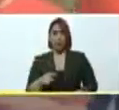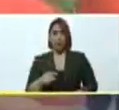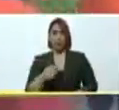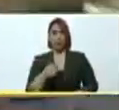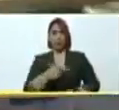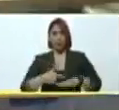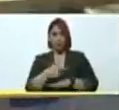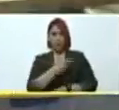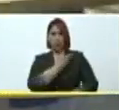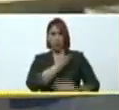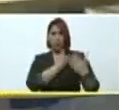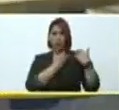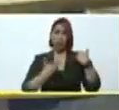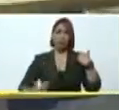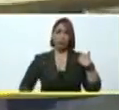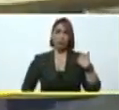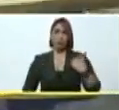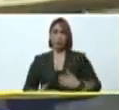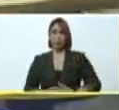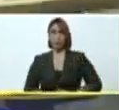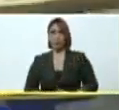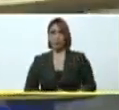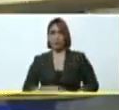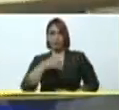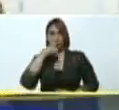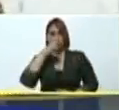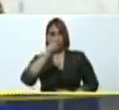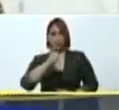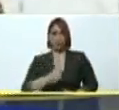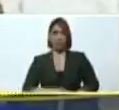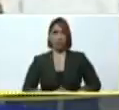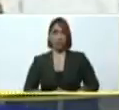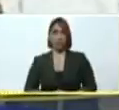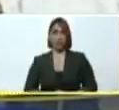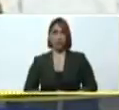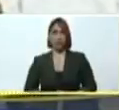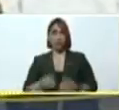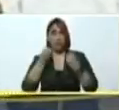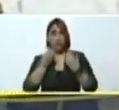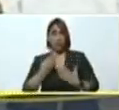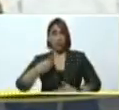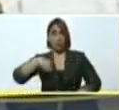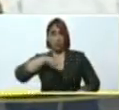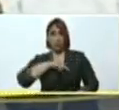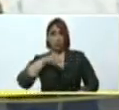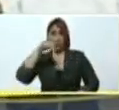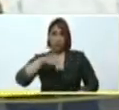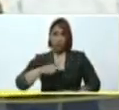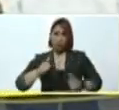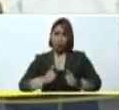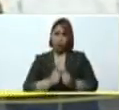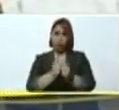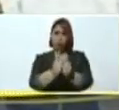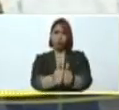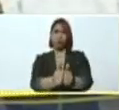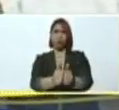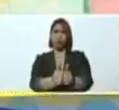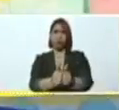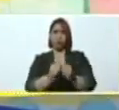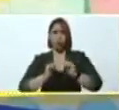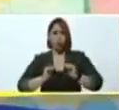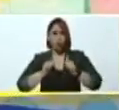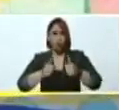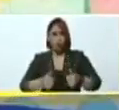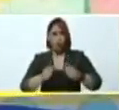nuestro presidente Nicolás Maduro Moro. Bueno, nosotros estamos aquí acompañando este inicio